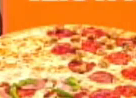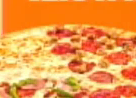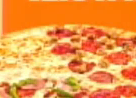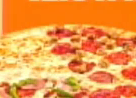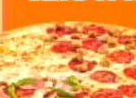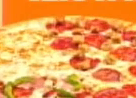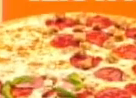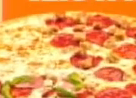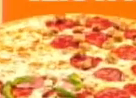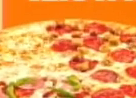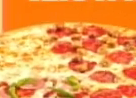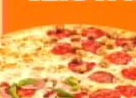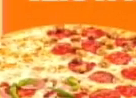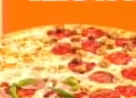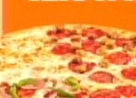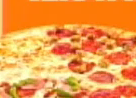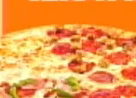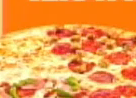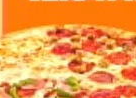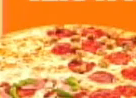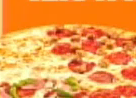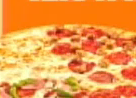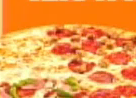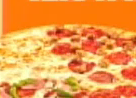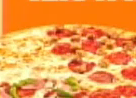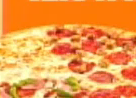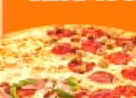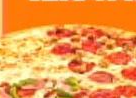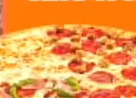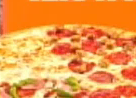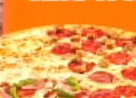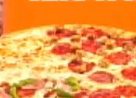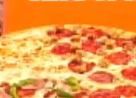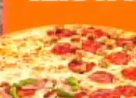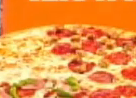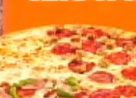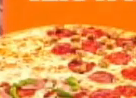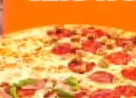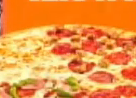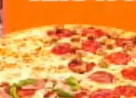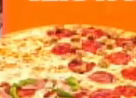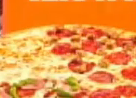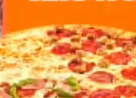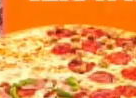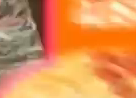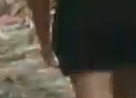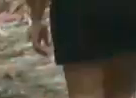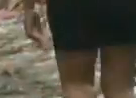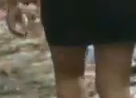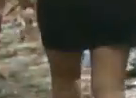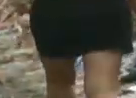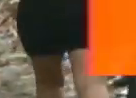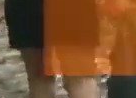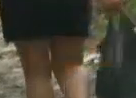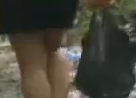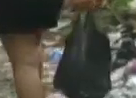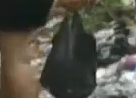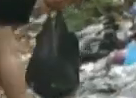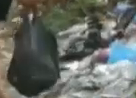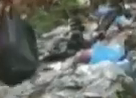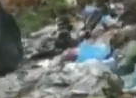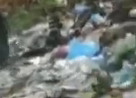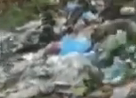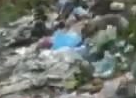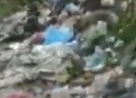del Instituto Universitario de Opinión Pública, el régimen de excepción es una de las estrategias que influyó en esa nota. En su segundo año de